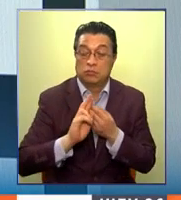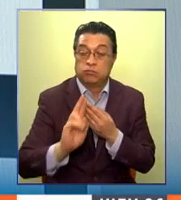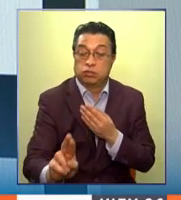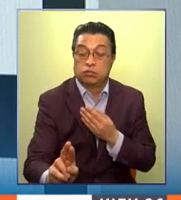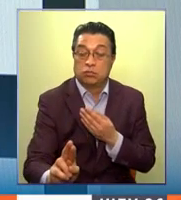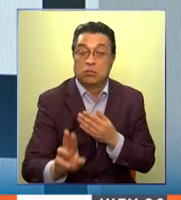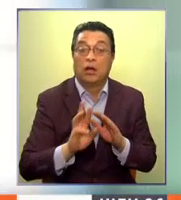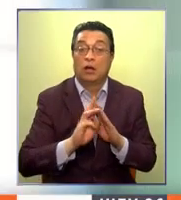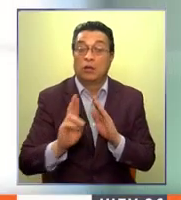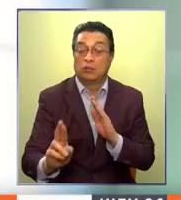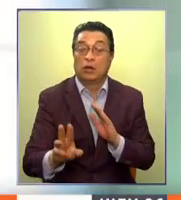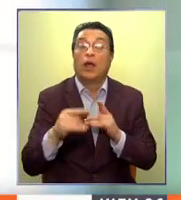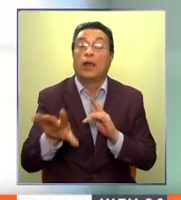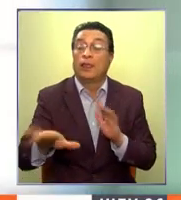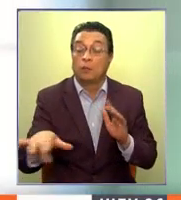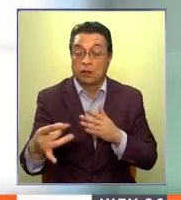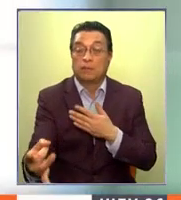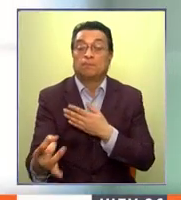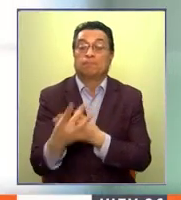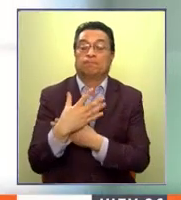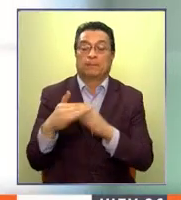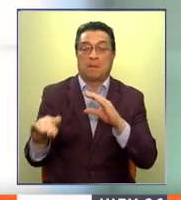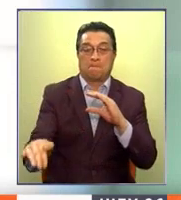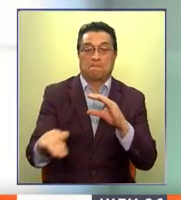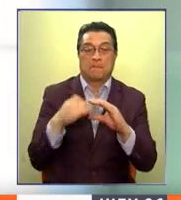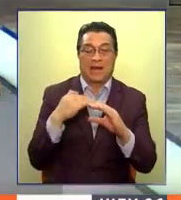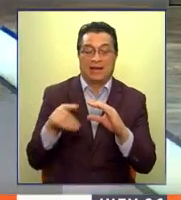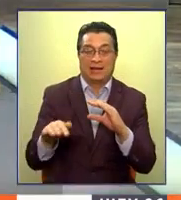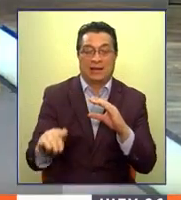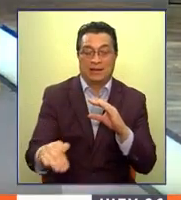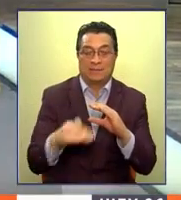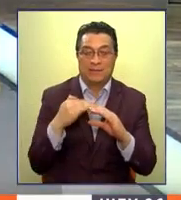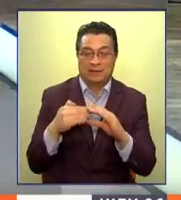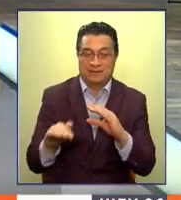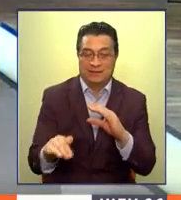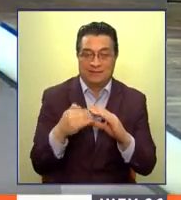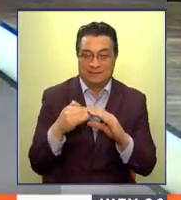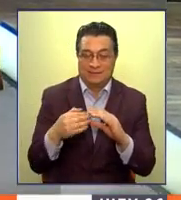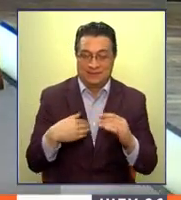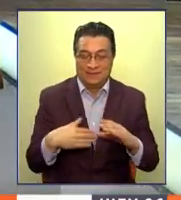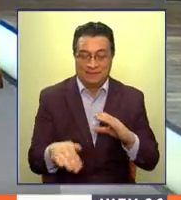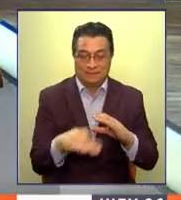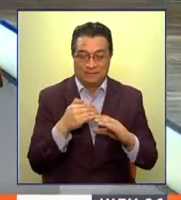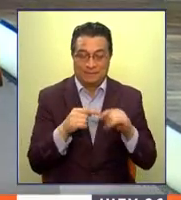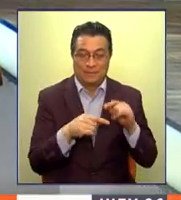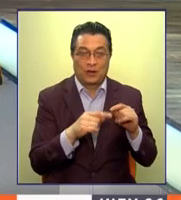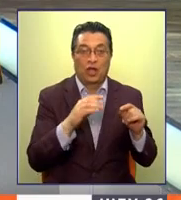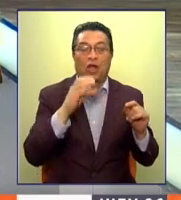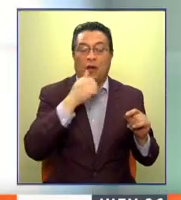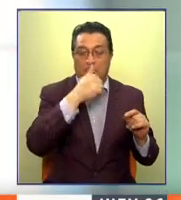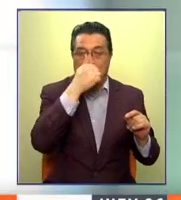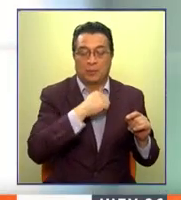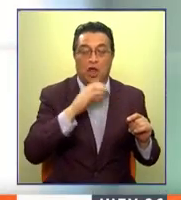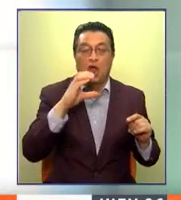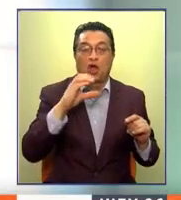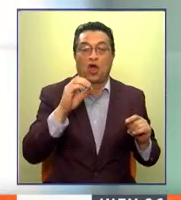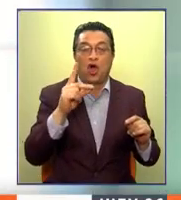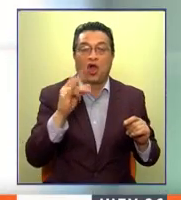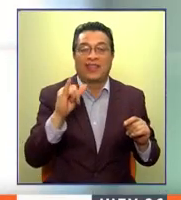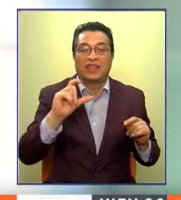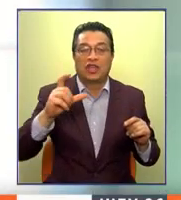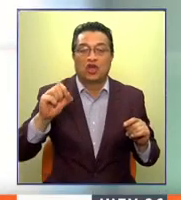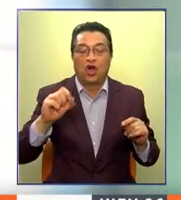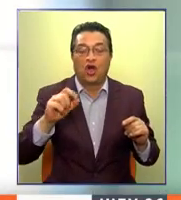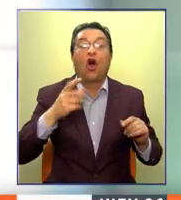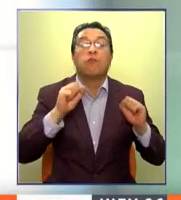root, y se le va enviar un correo a su dirección web con un código de activación. Ya,